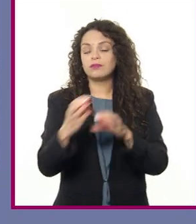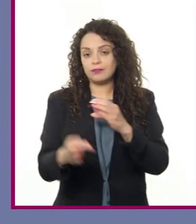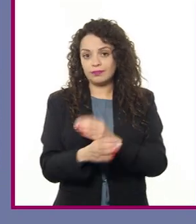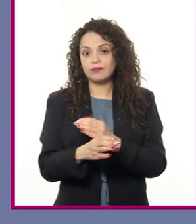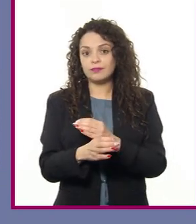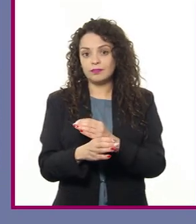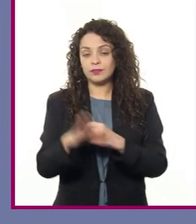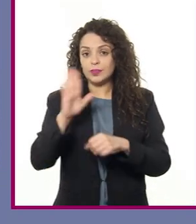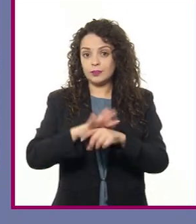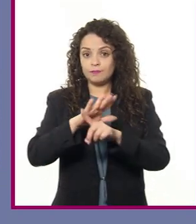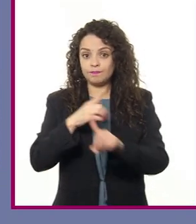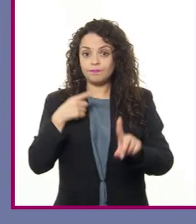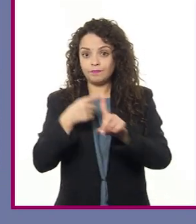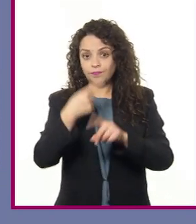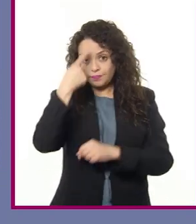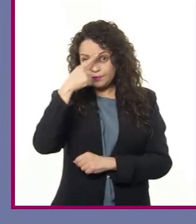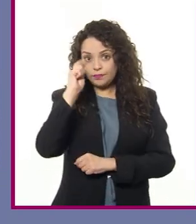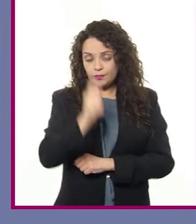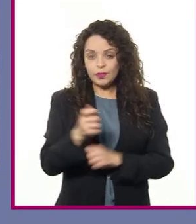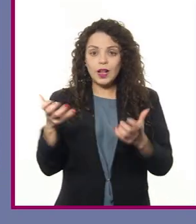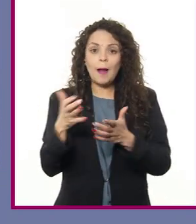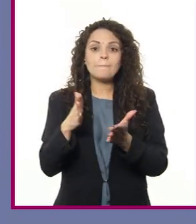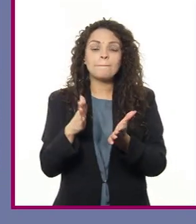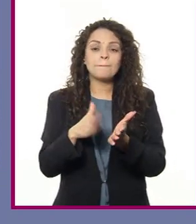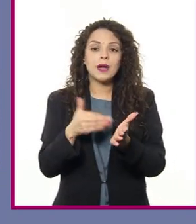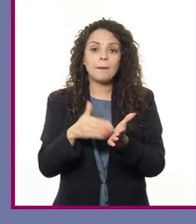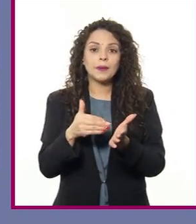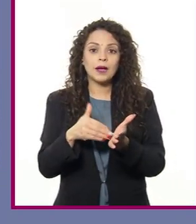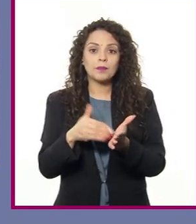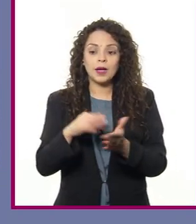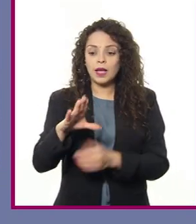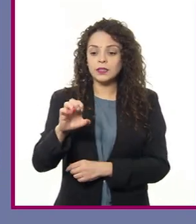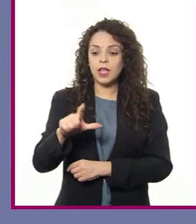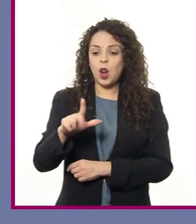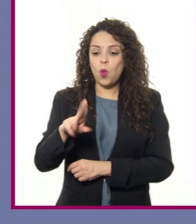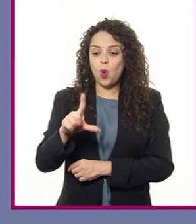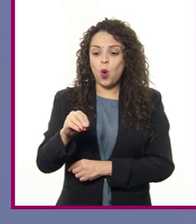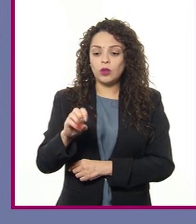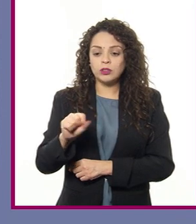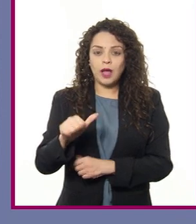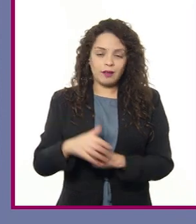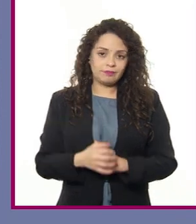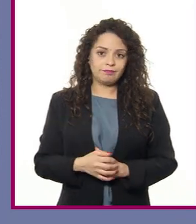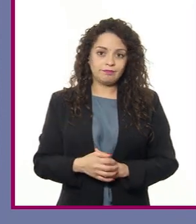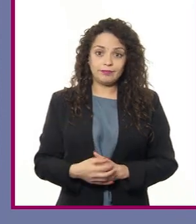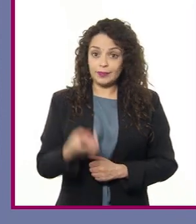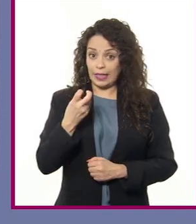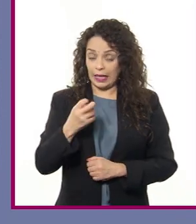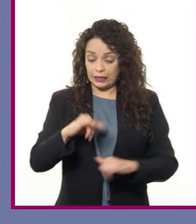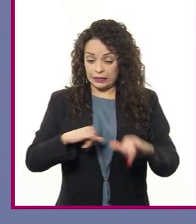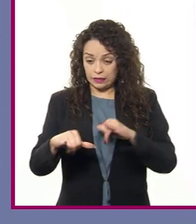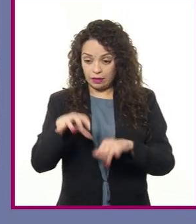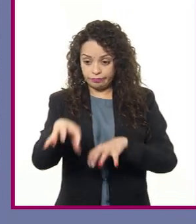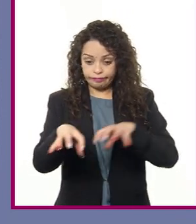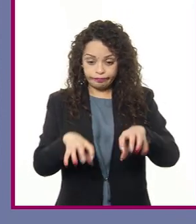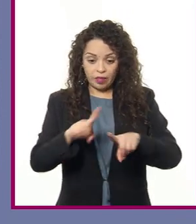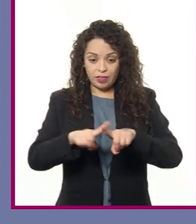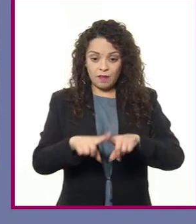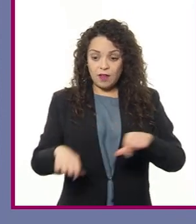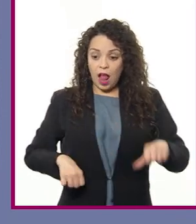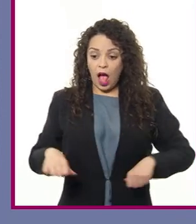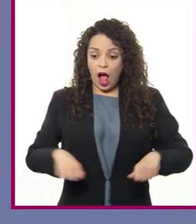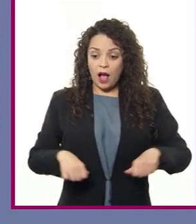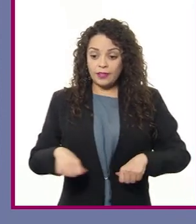en particular para hacer papel y celulosa. Entonces, la distribución de las actividades económicas